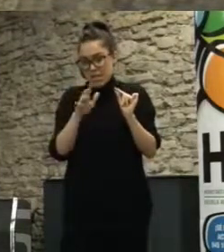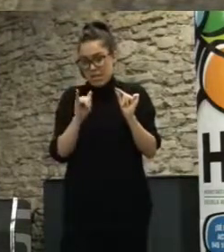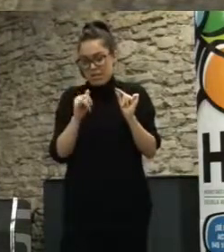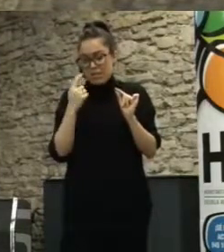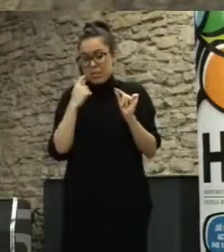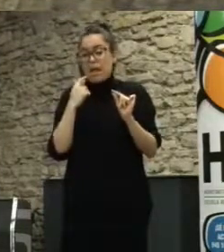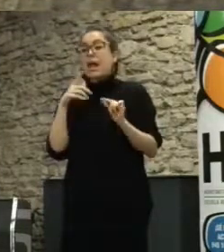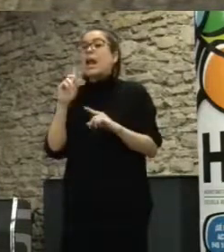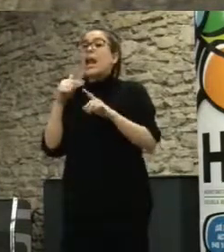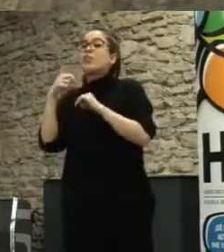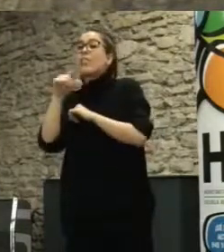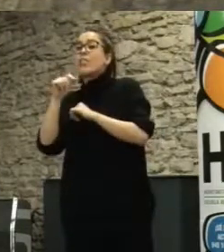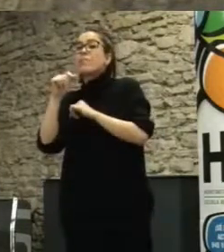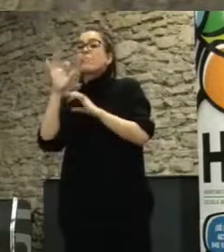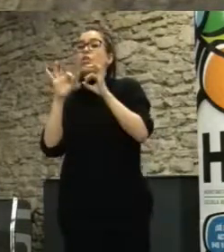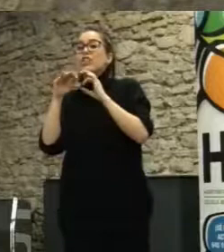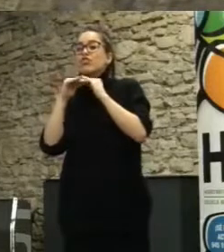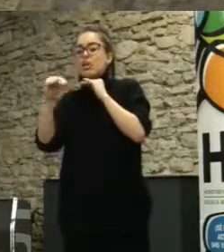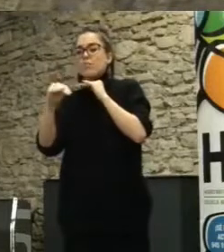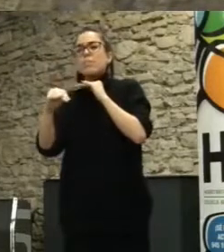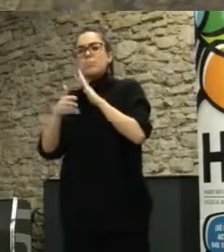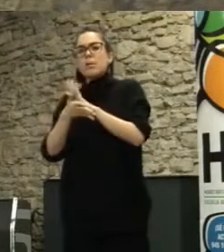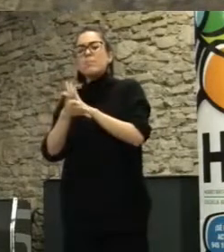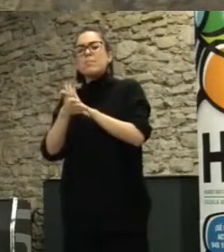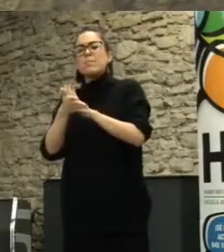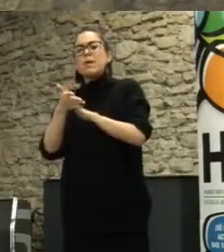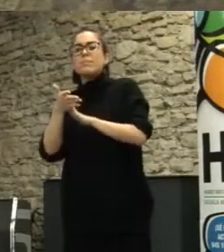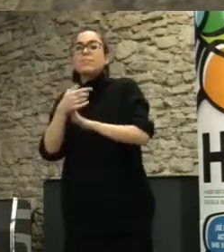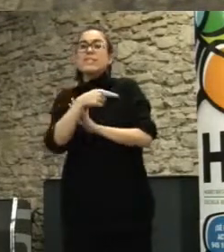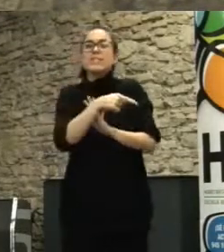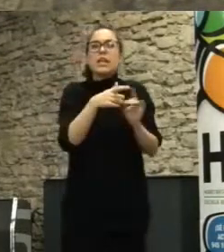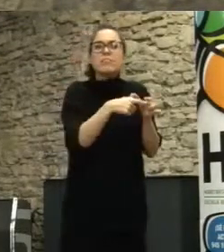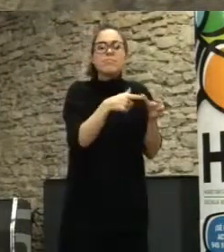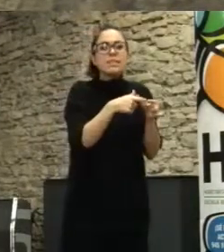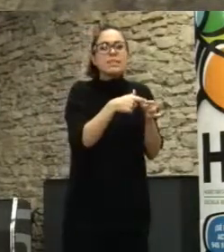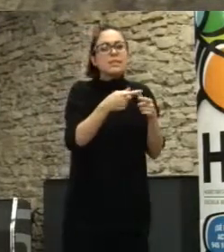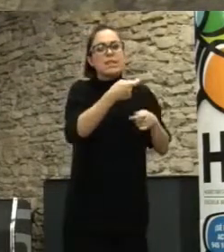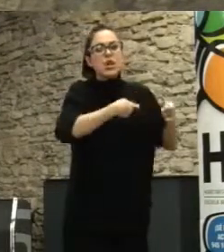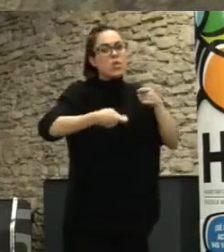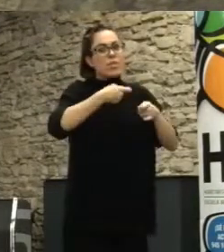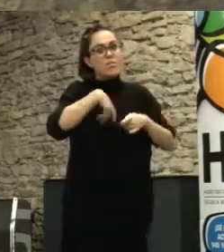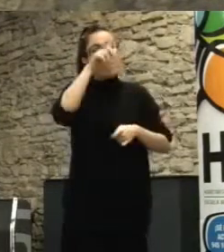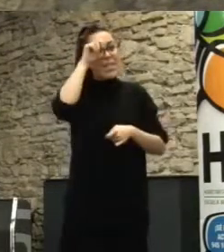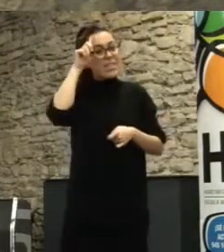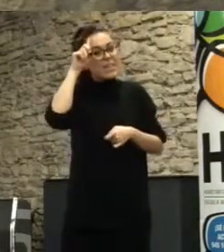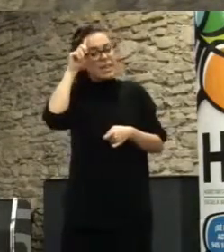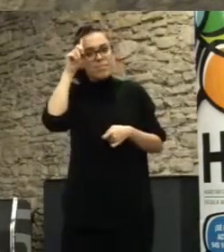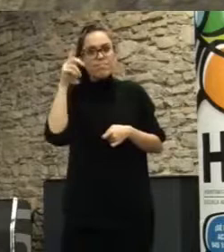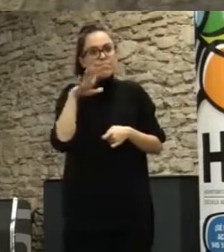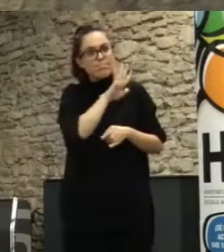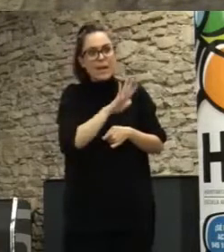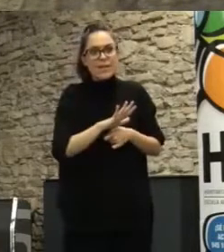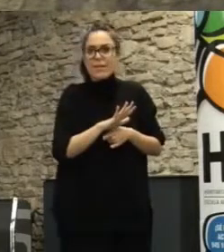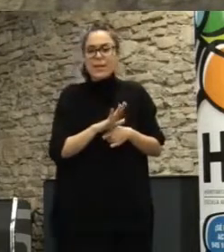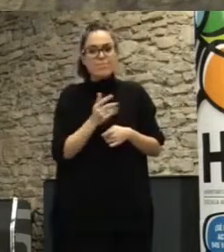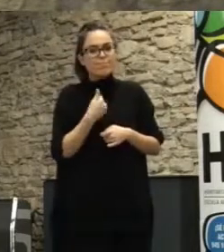sostenible está en marcha y la otra está en negociaciones dependiendo de la Comunidad de Madrid parece que no están dispuestas a hacerlo pero Biden es